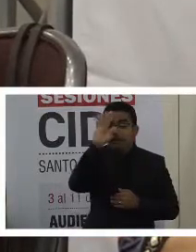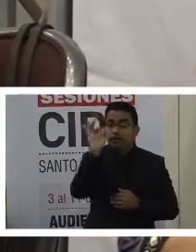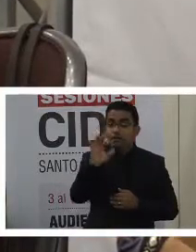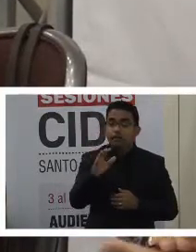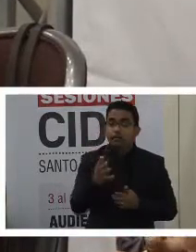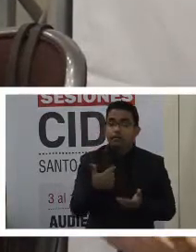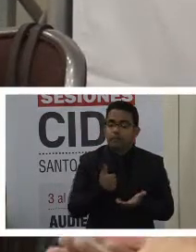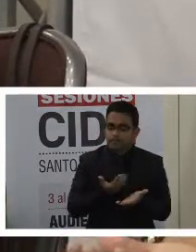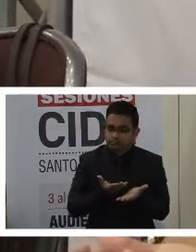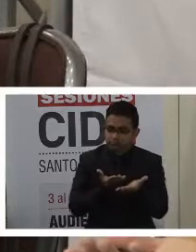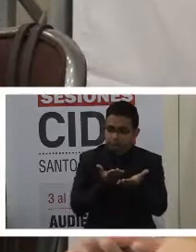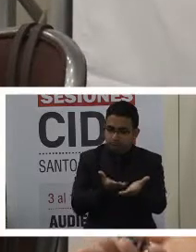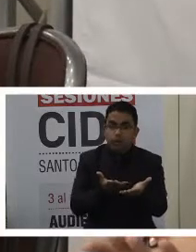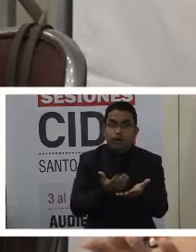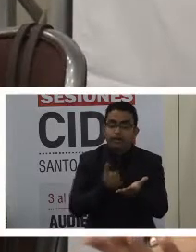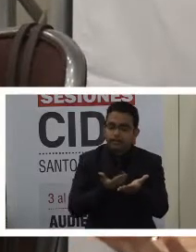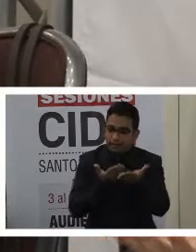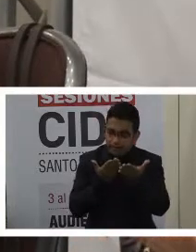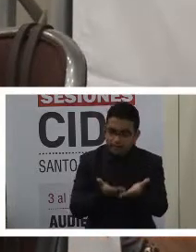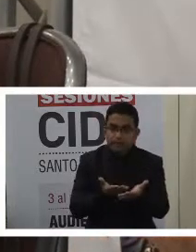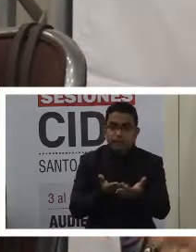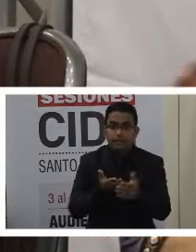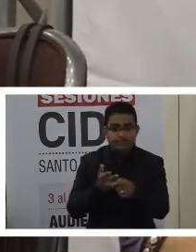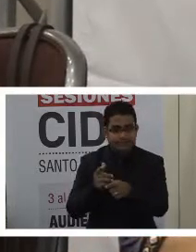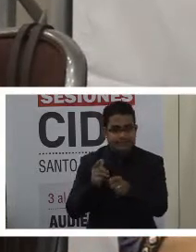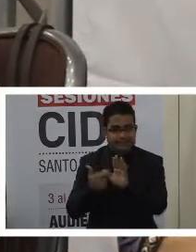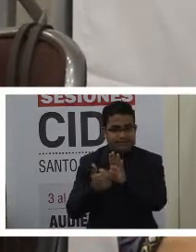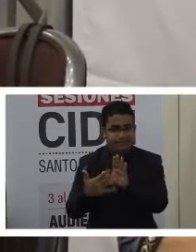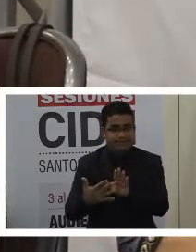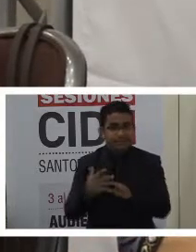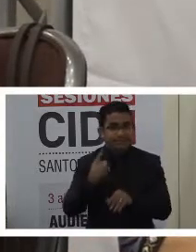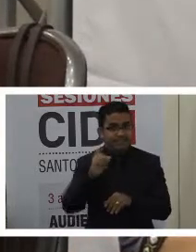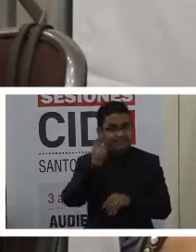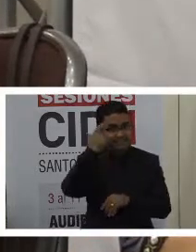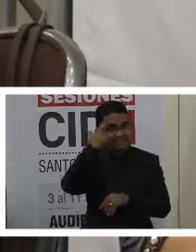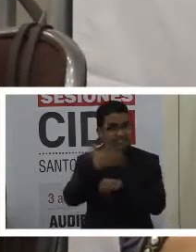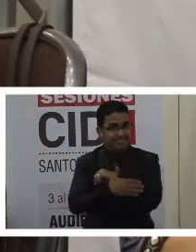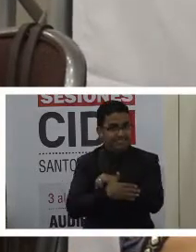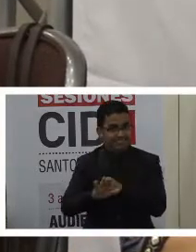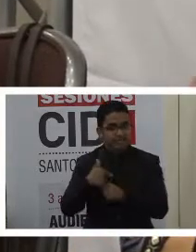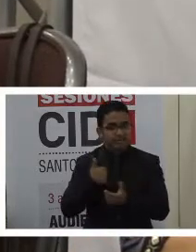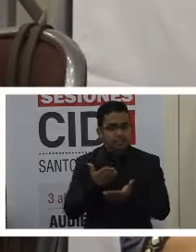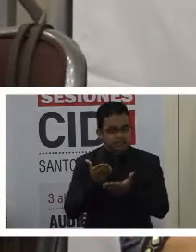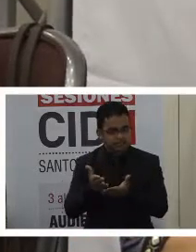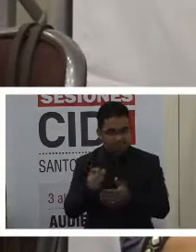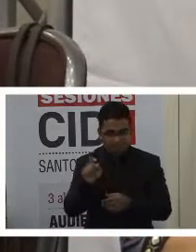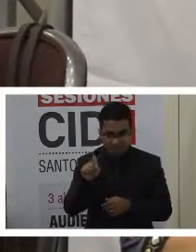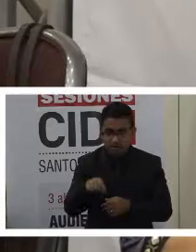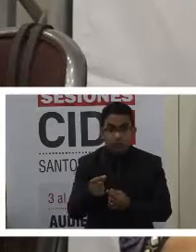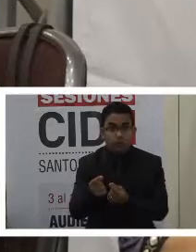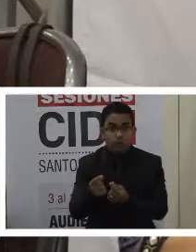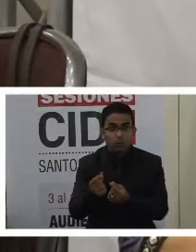precisamente al Estado es buscar estos